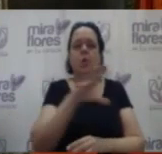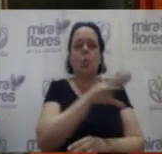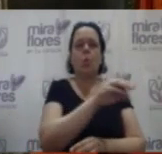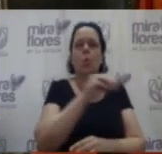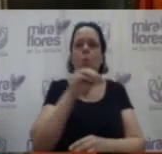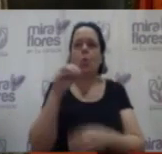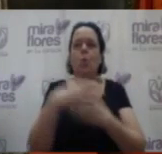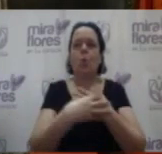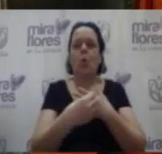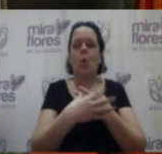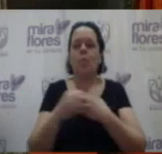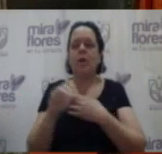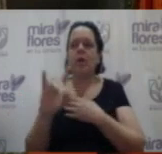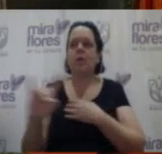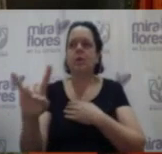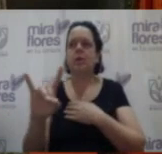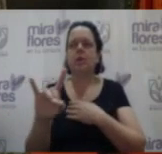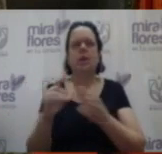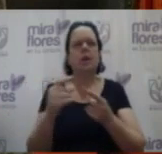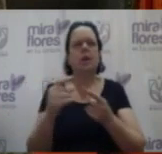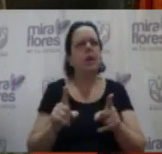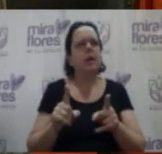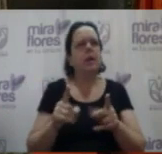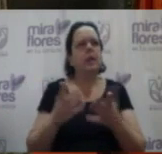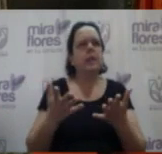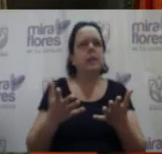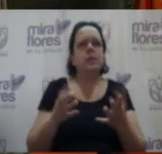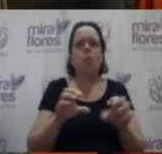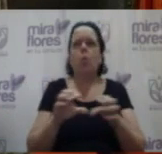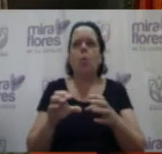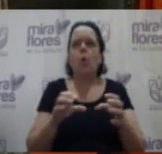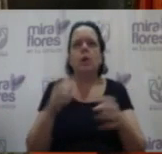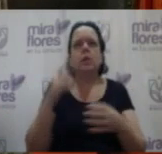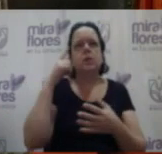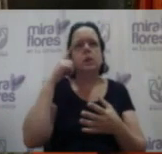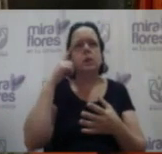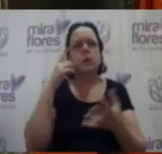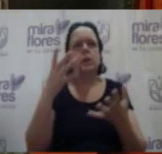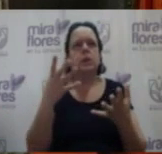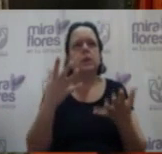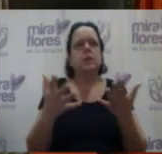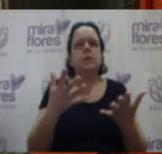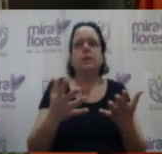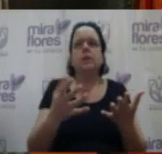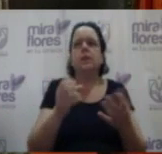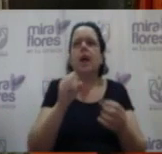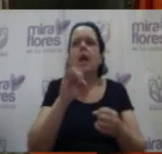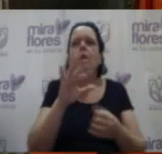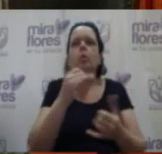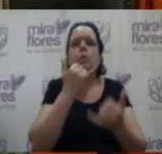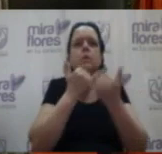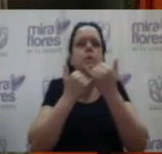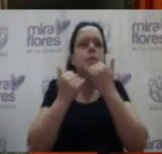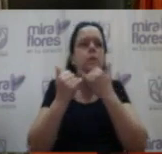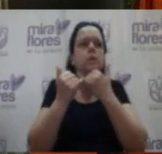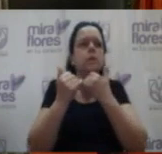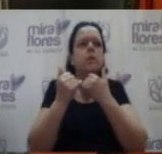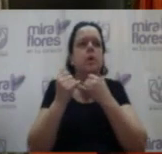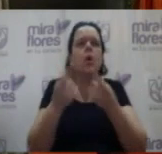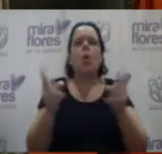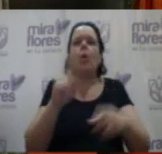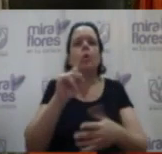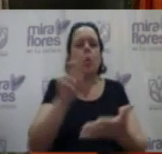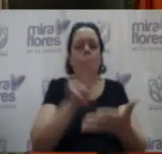Pero eso nos provoca a lo mejor algunos errores cuando no se lee.